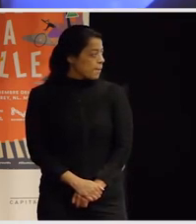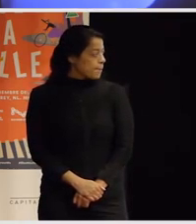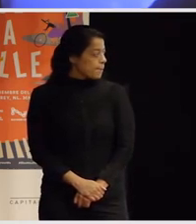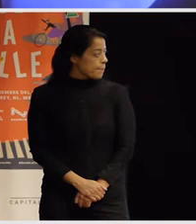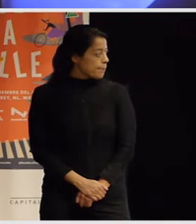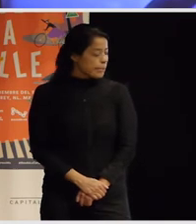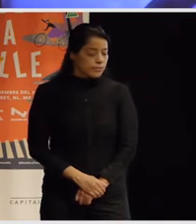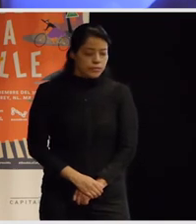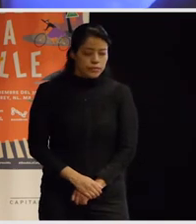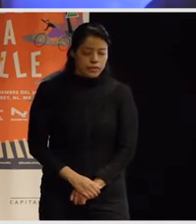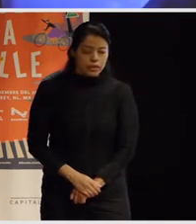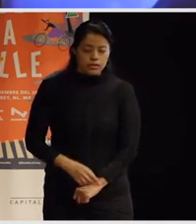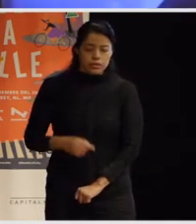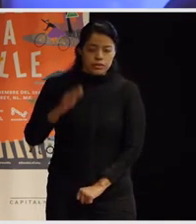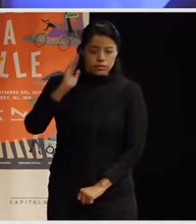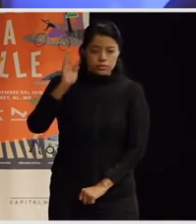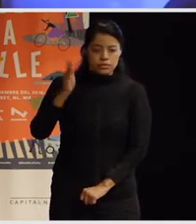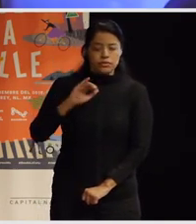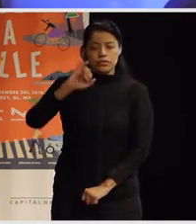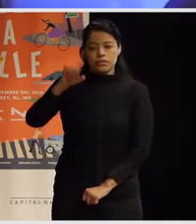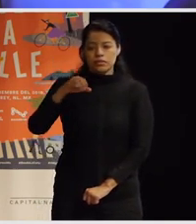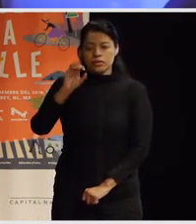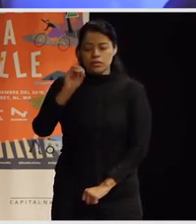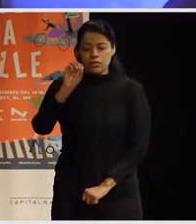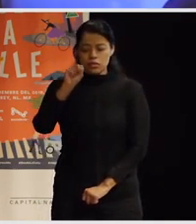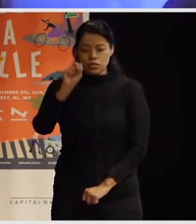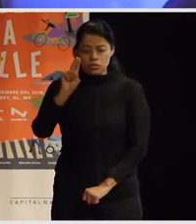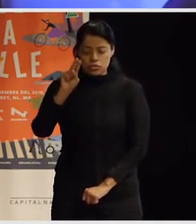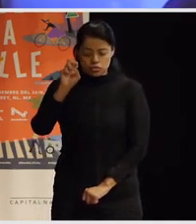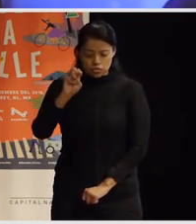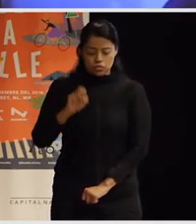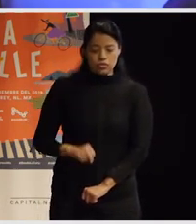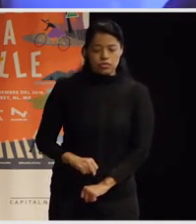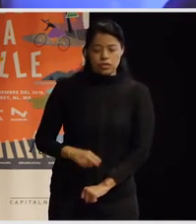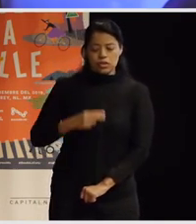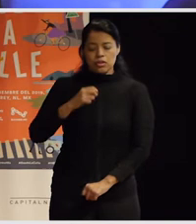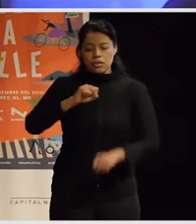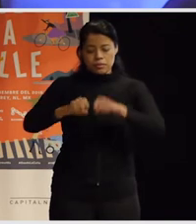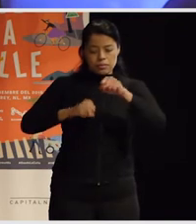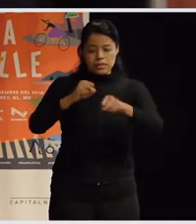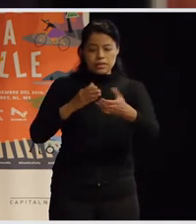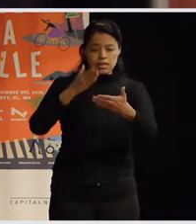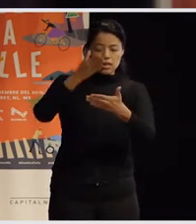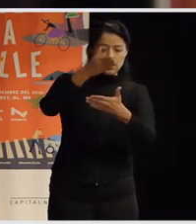Hola, buenas. Soy Joshua Collier de Becys a través de las fronteras, Austin, Texas.